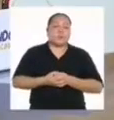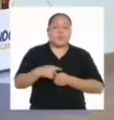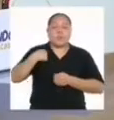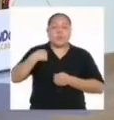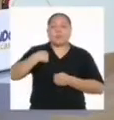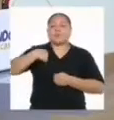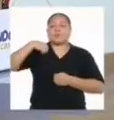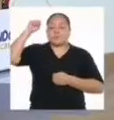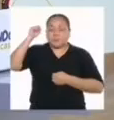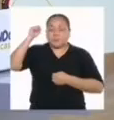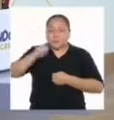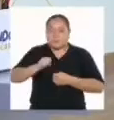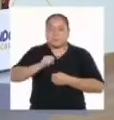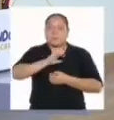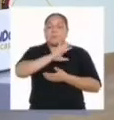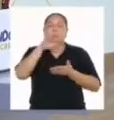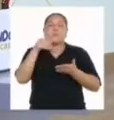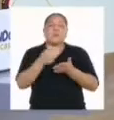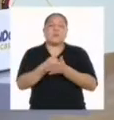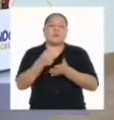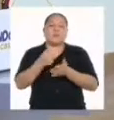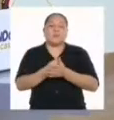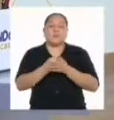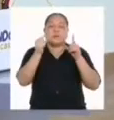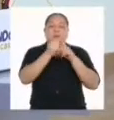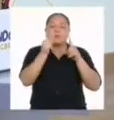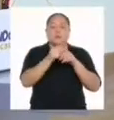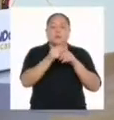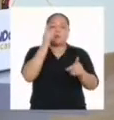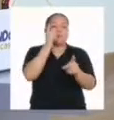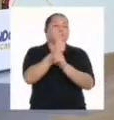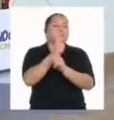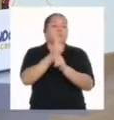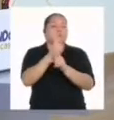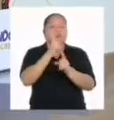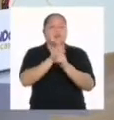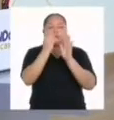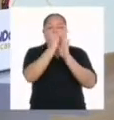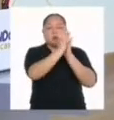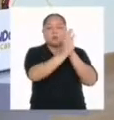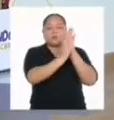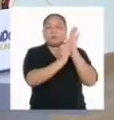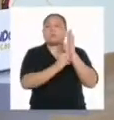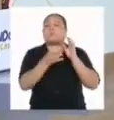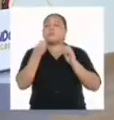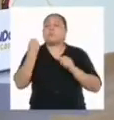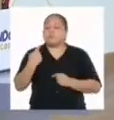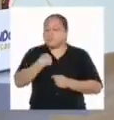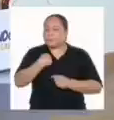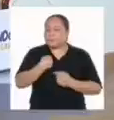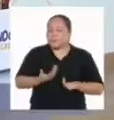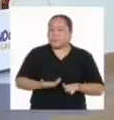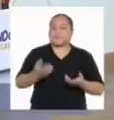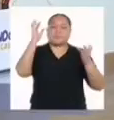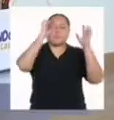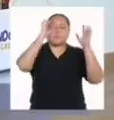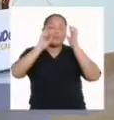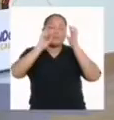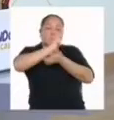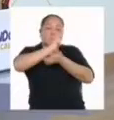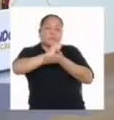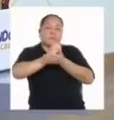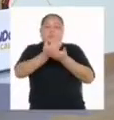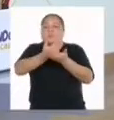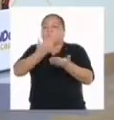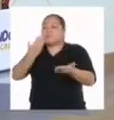Estoy segurísimo de que todas las palabras de mi tarjeta están correctamente escritas. Porque cuando tengo alguna duda ortográfica